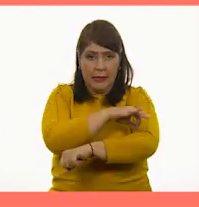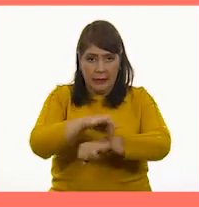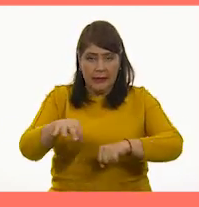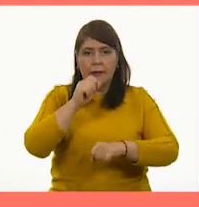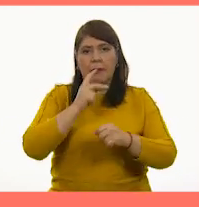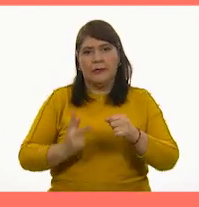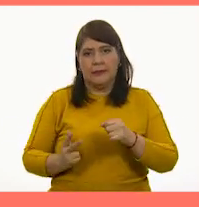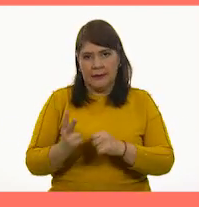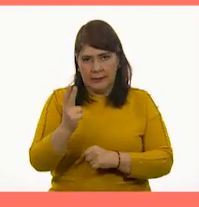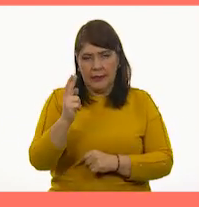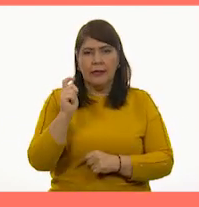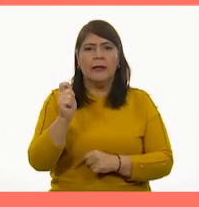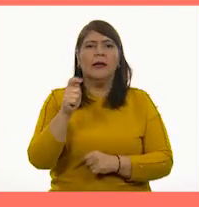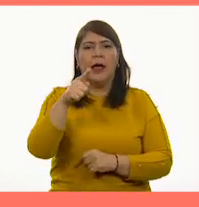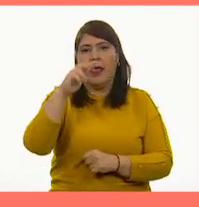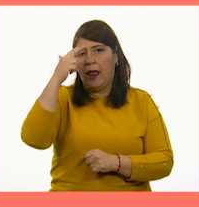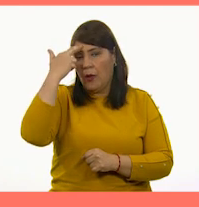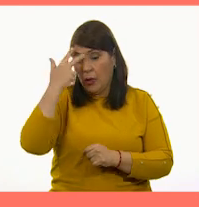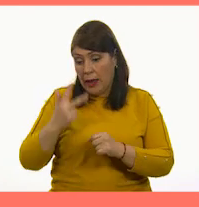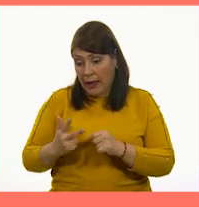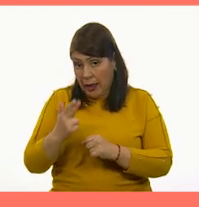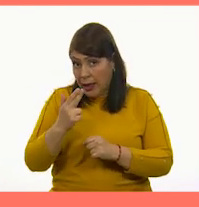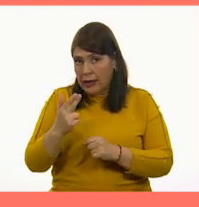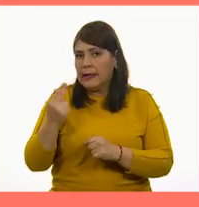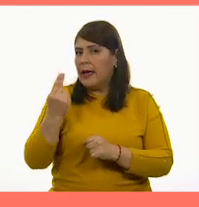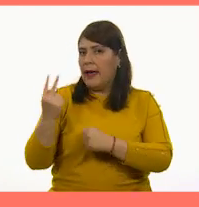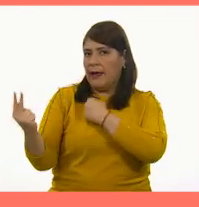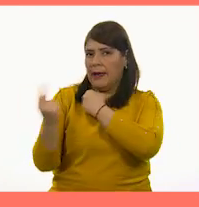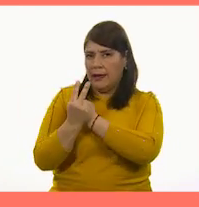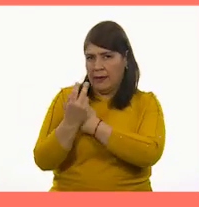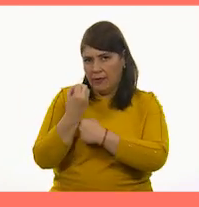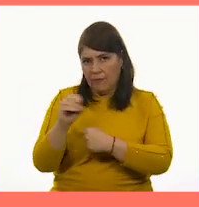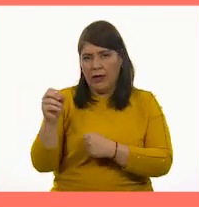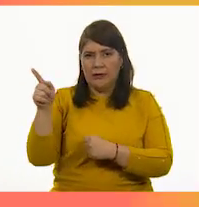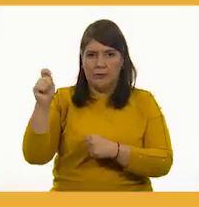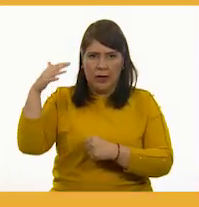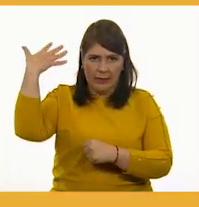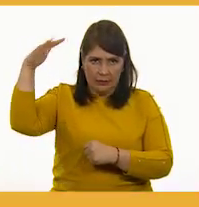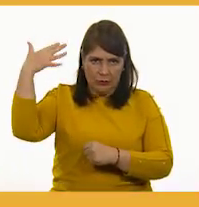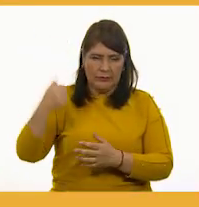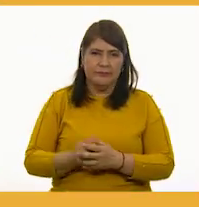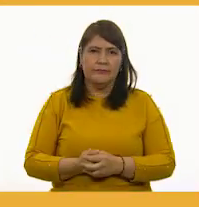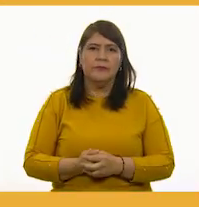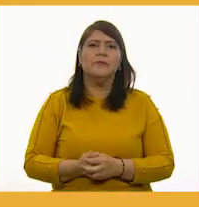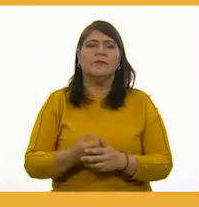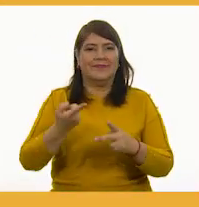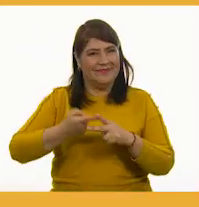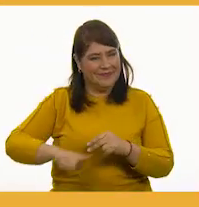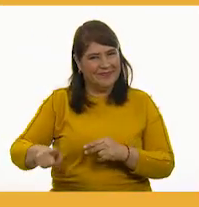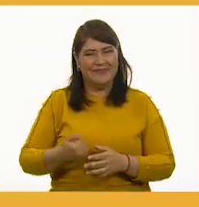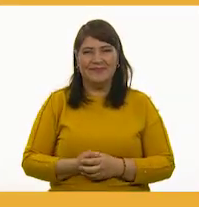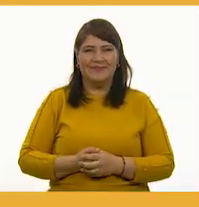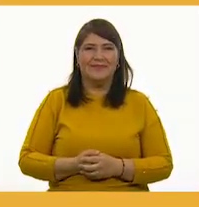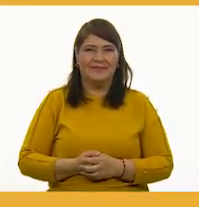Recuerda que la manipulación de estas debe estar supervisada por un adulto. ¡Empecemos!